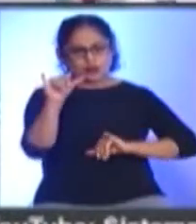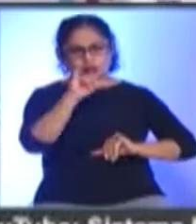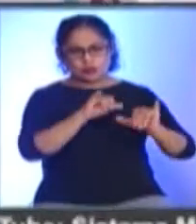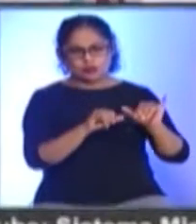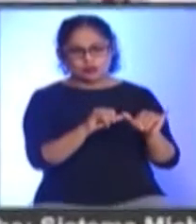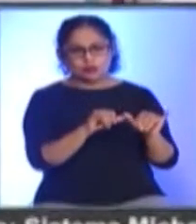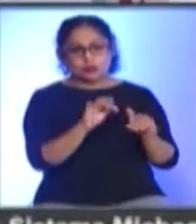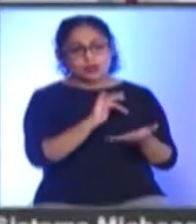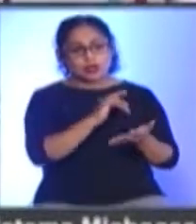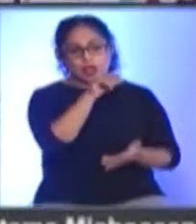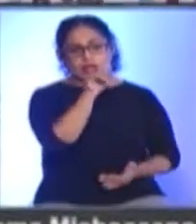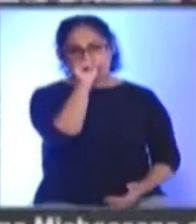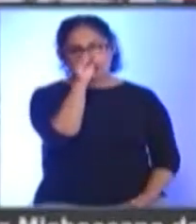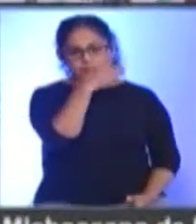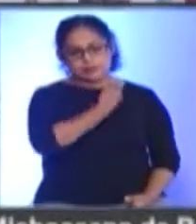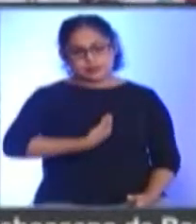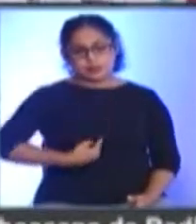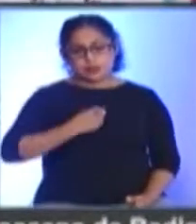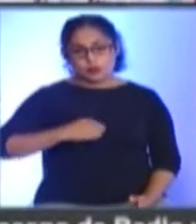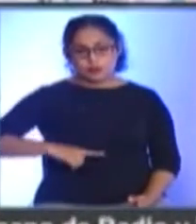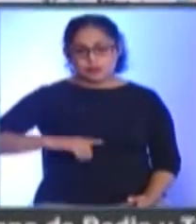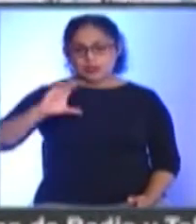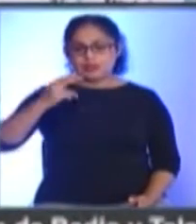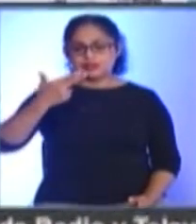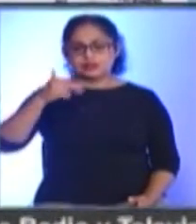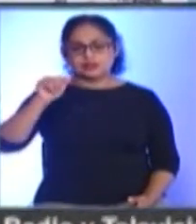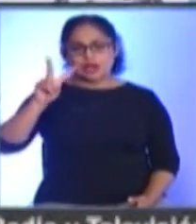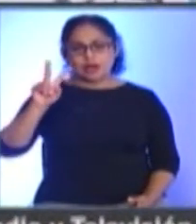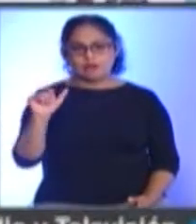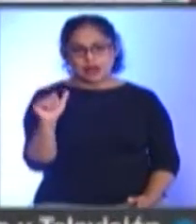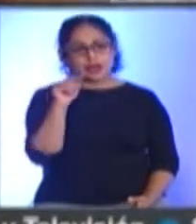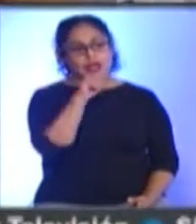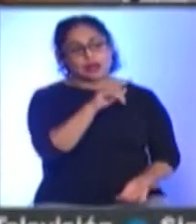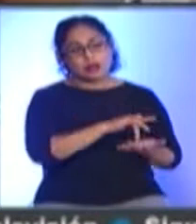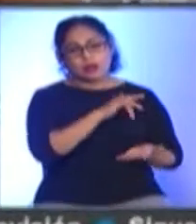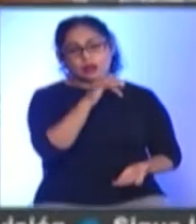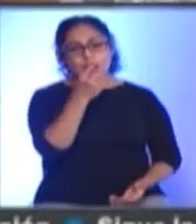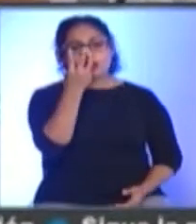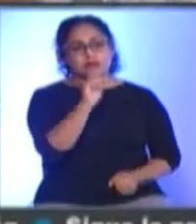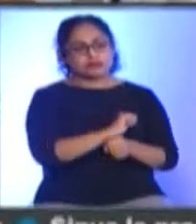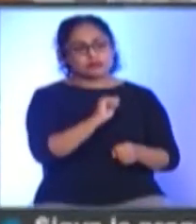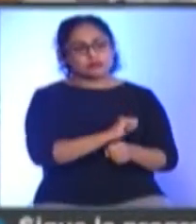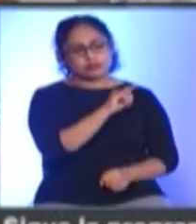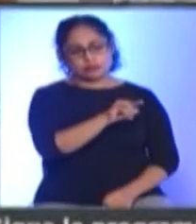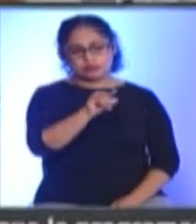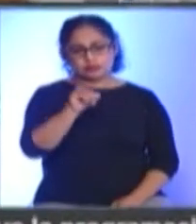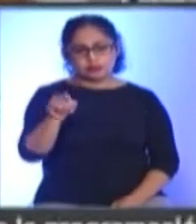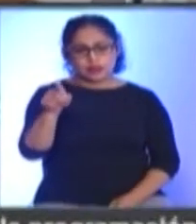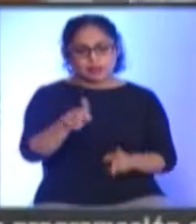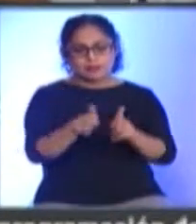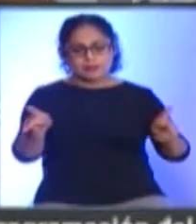a las gestiones del presidente municipal, Chava Cortés La Secretaría de Salud de Michoacán trasladó tres unidades a la plaza principal del municipio